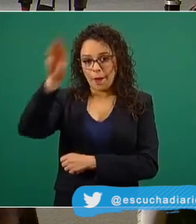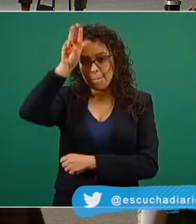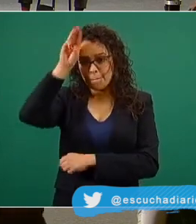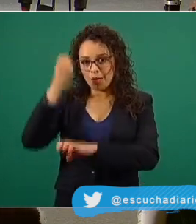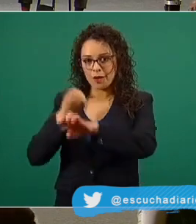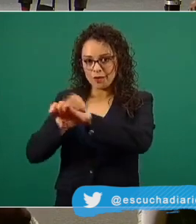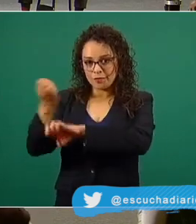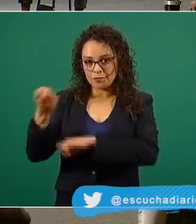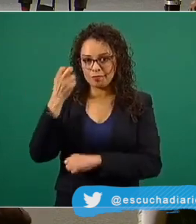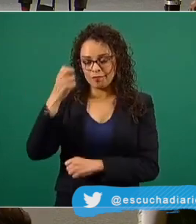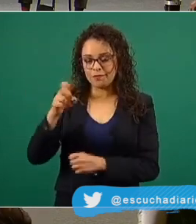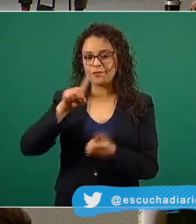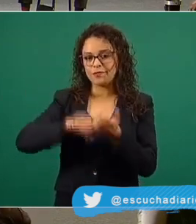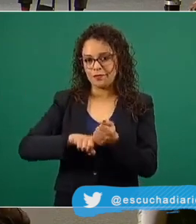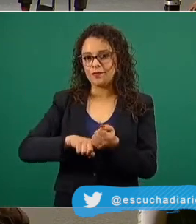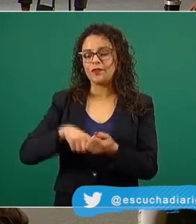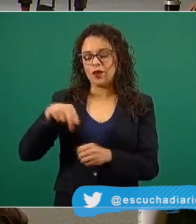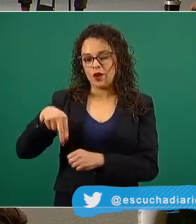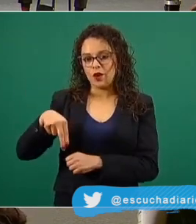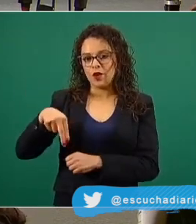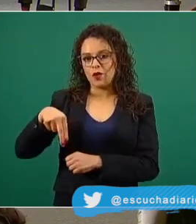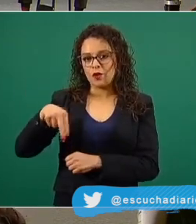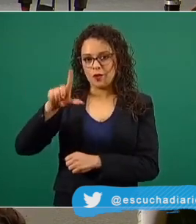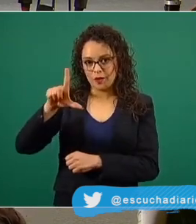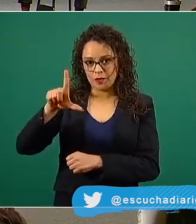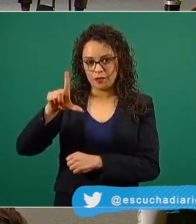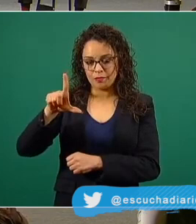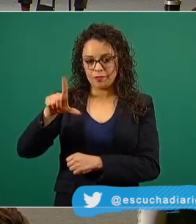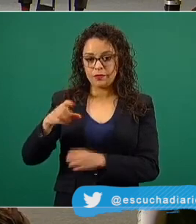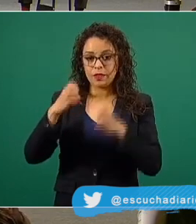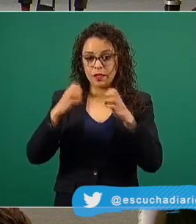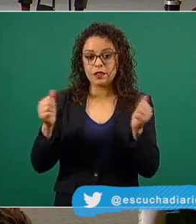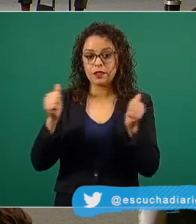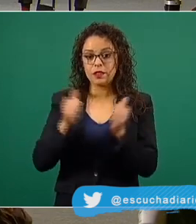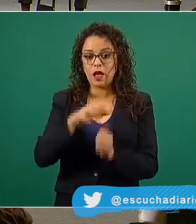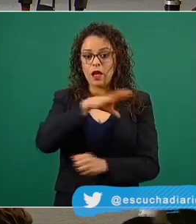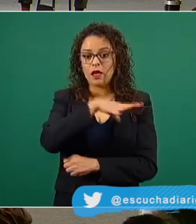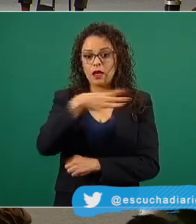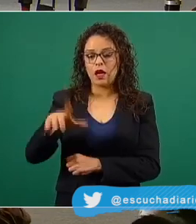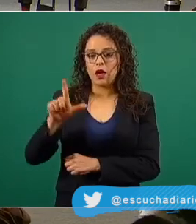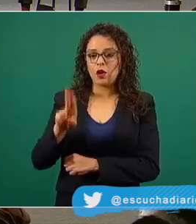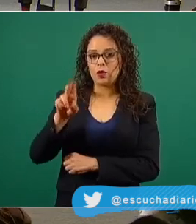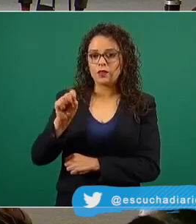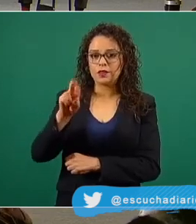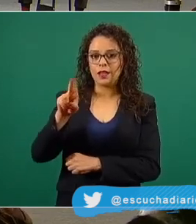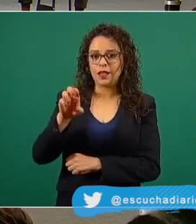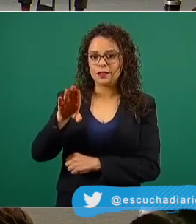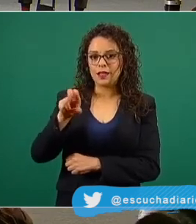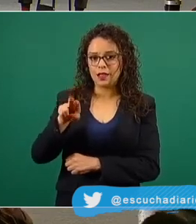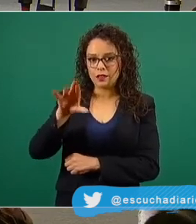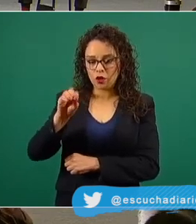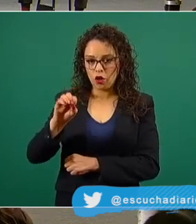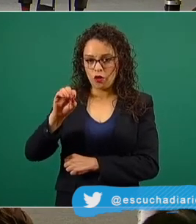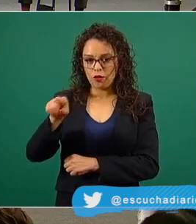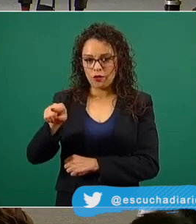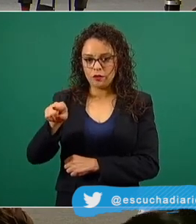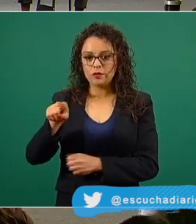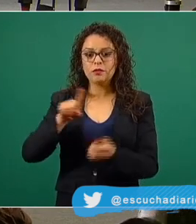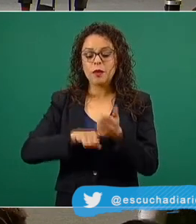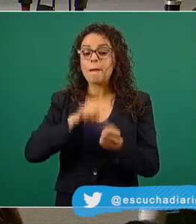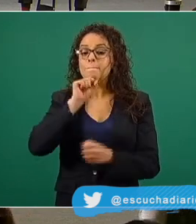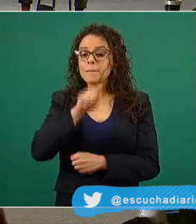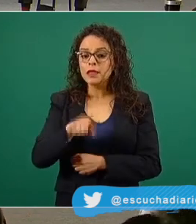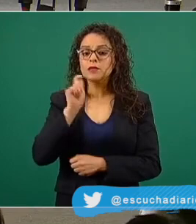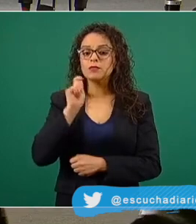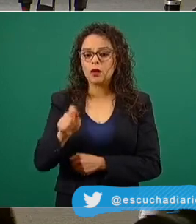del gran estado de Nuevo León. Estamos con el general secretario Luis Cresencio Sandoval. Nos acompañan también el secretario de